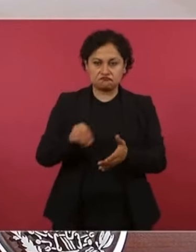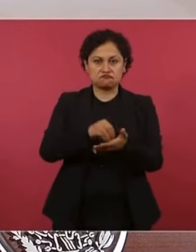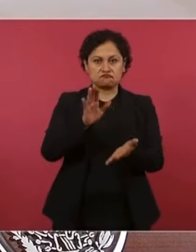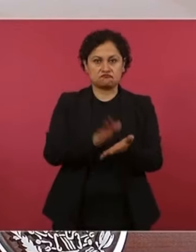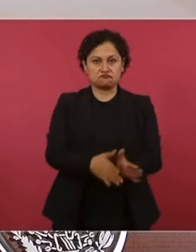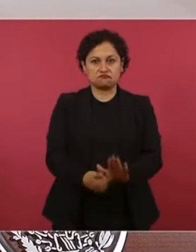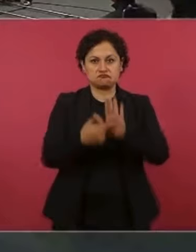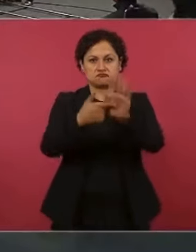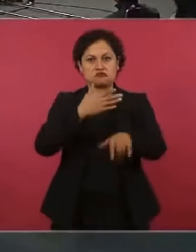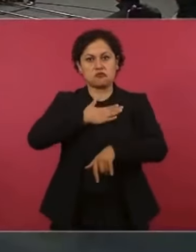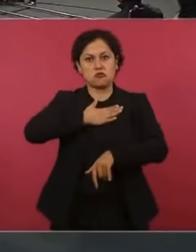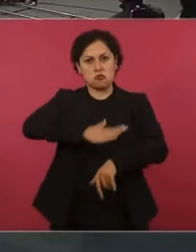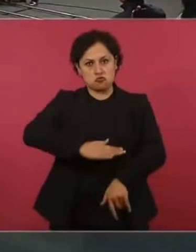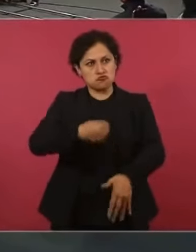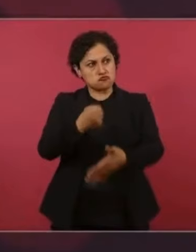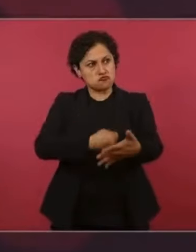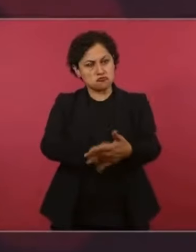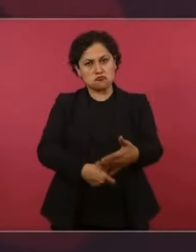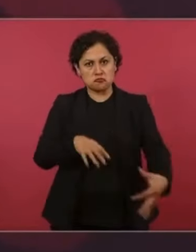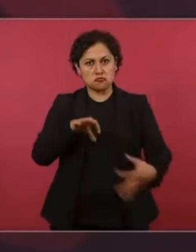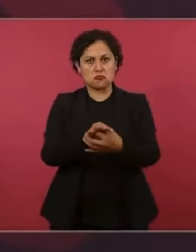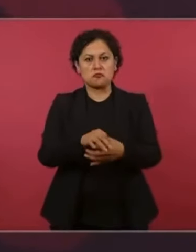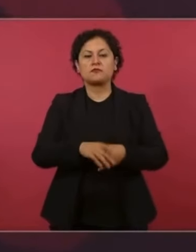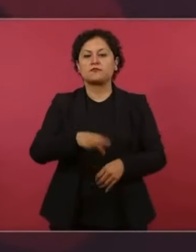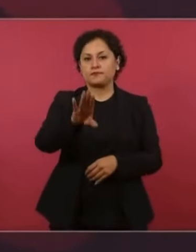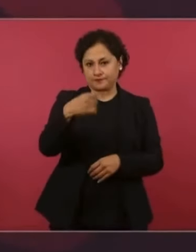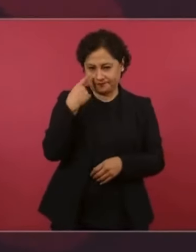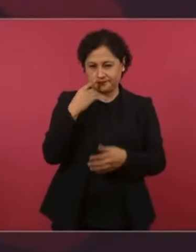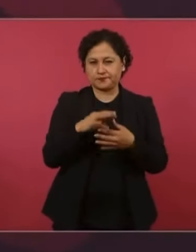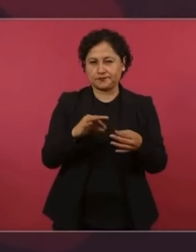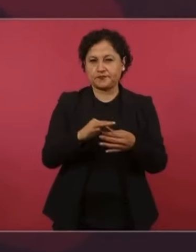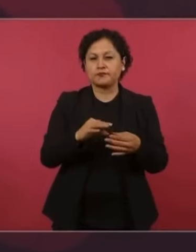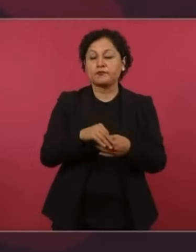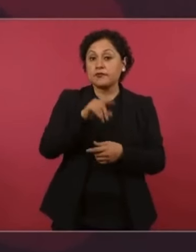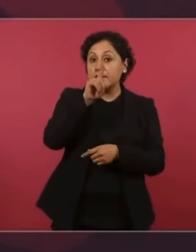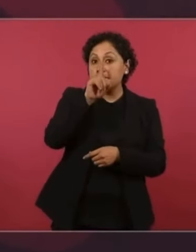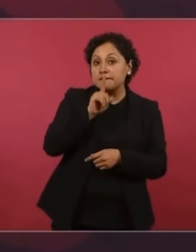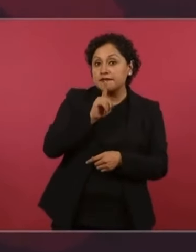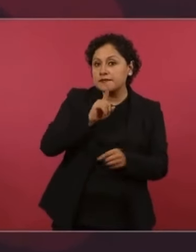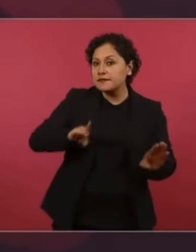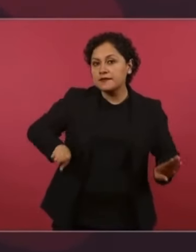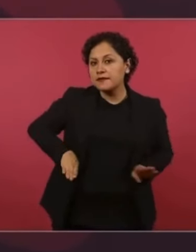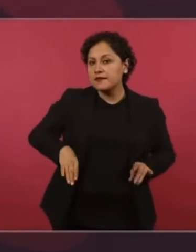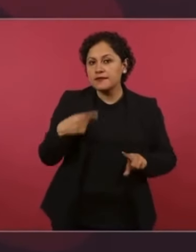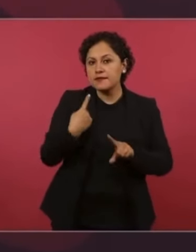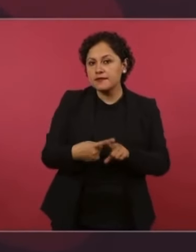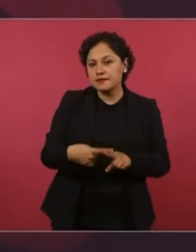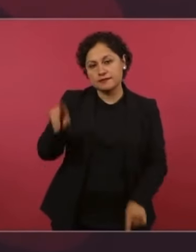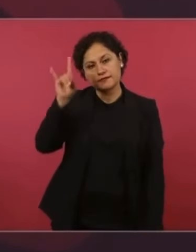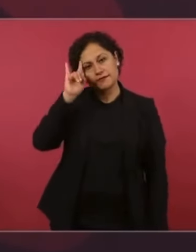Te lo voy a decir de otra manera, la mentira es del diablo, la verdad